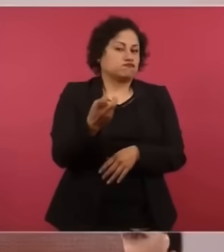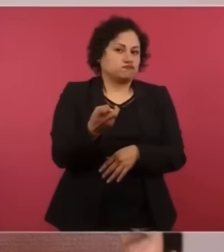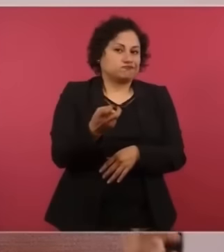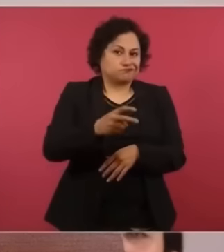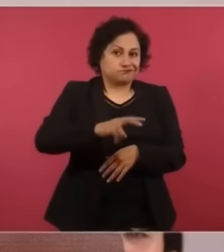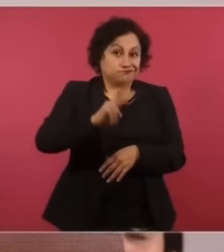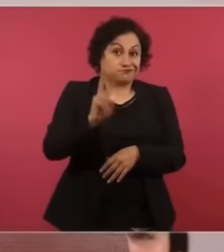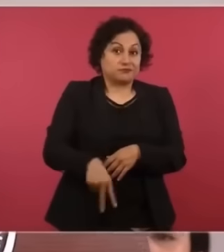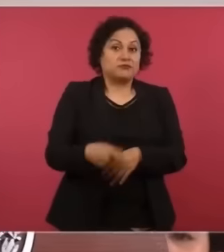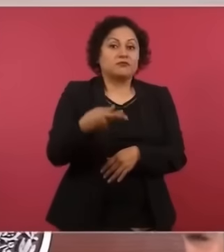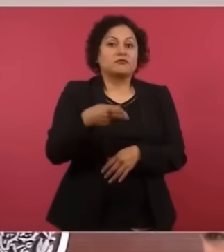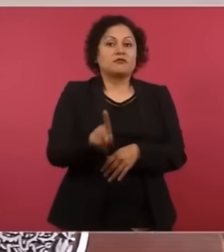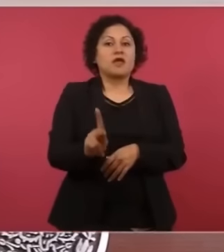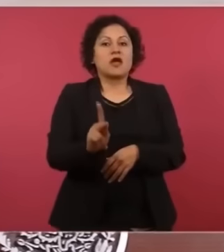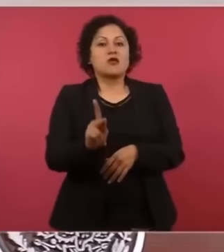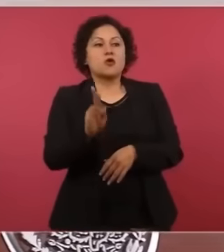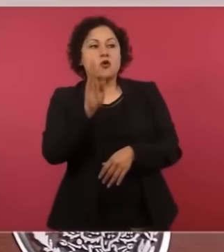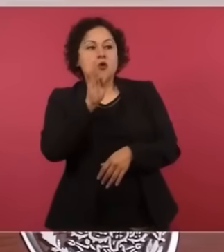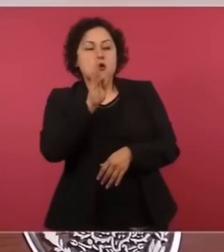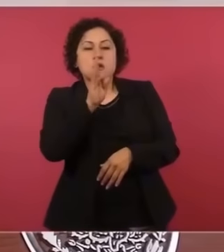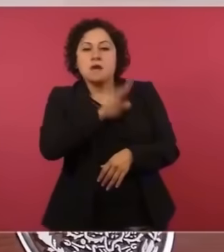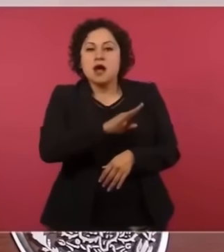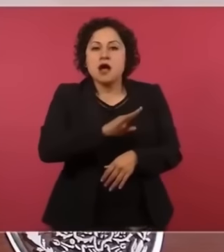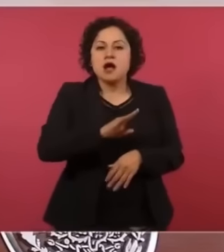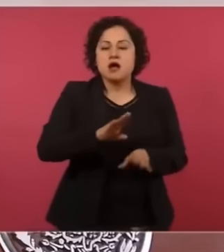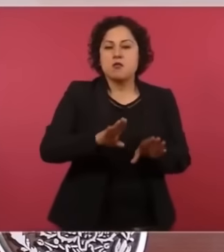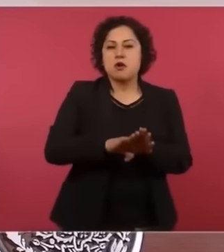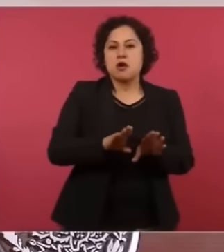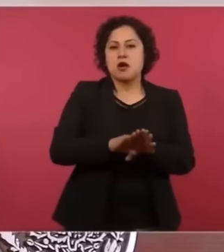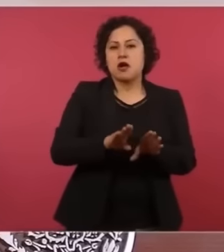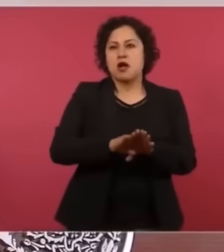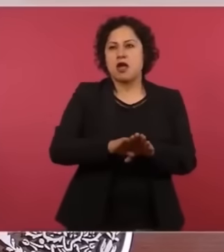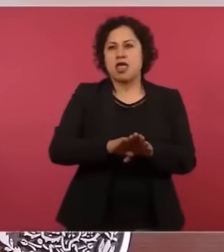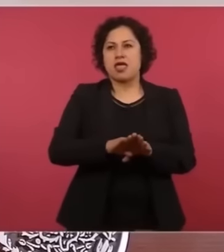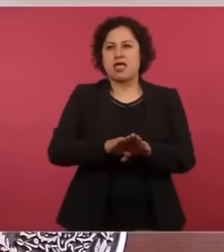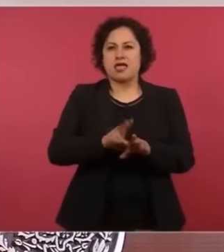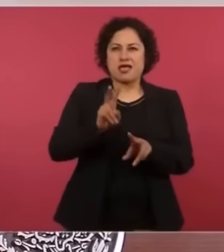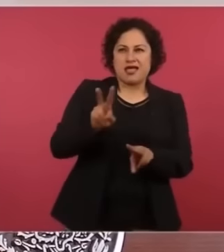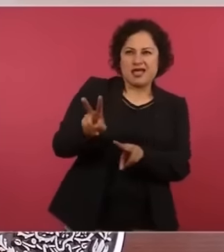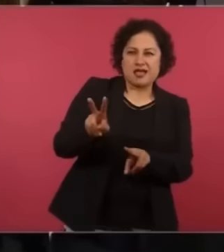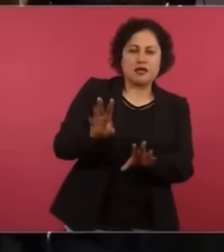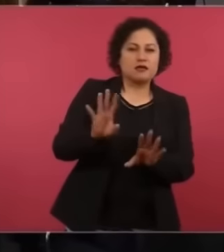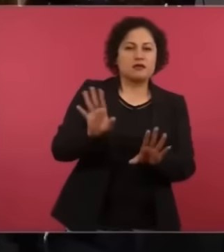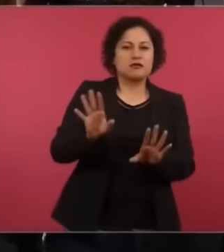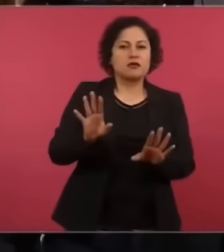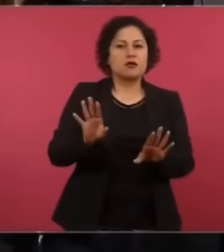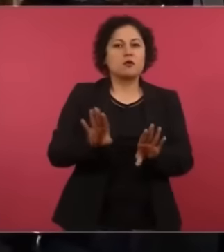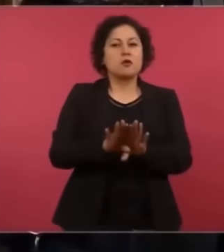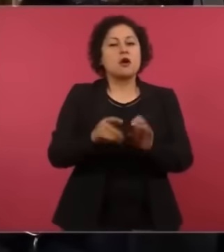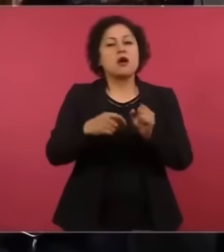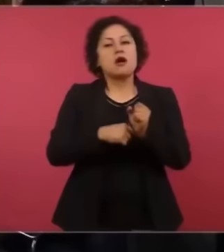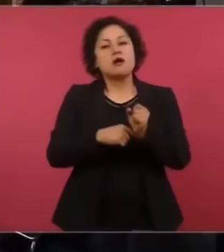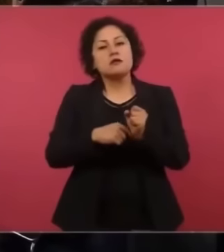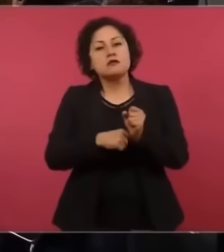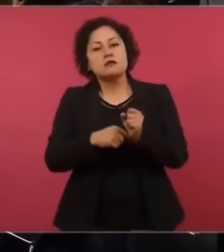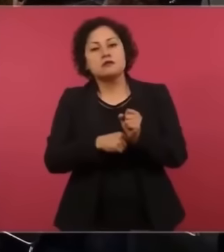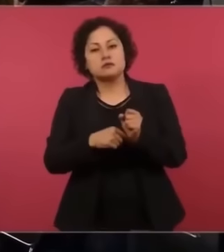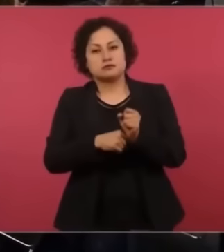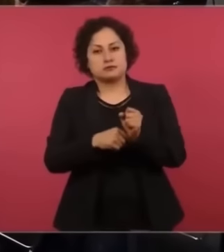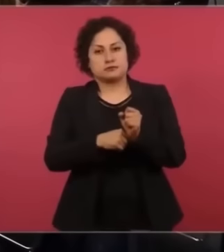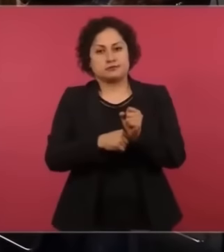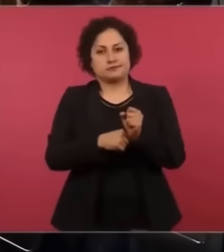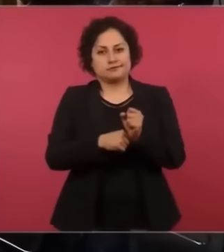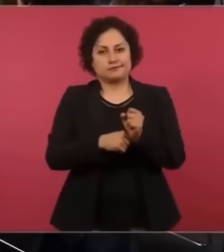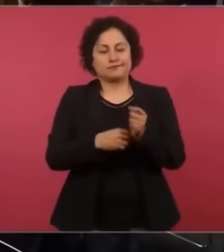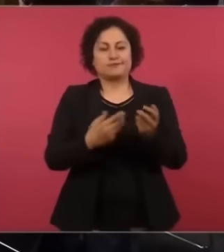de más concentración